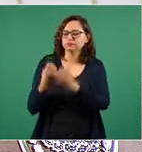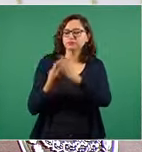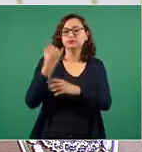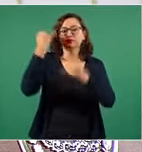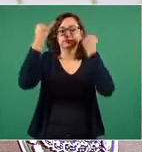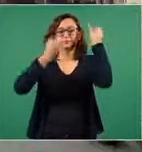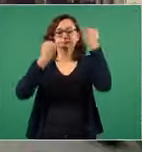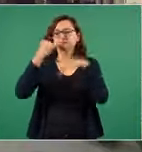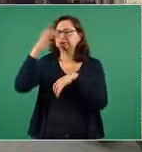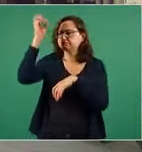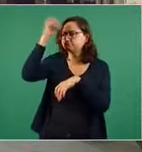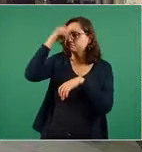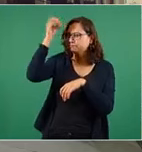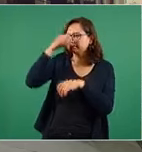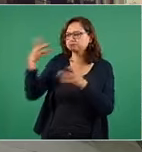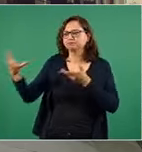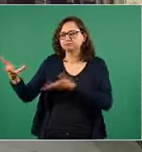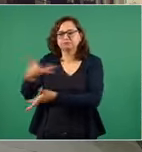participemos.